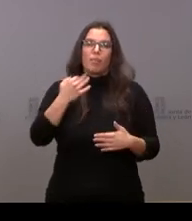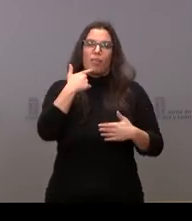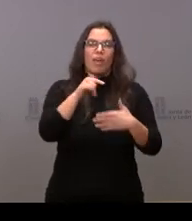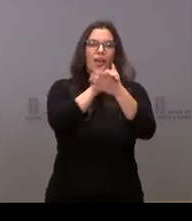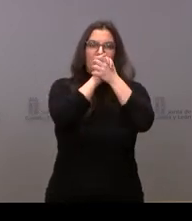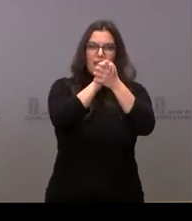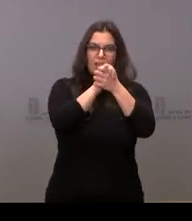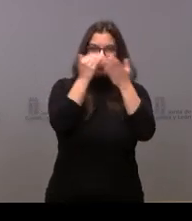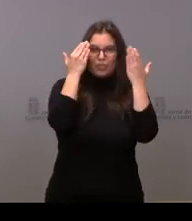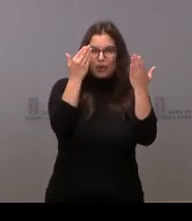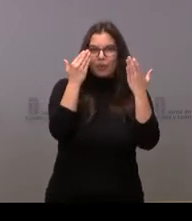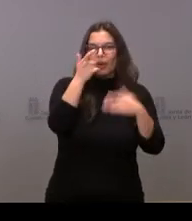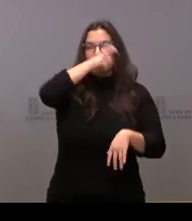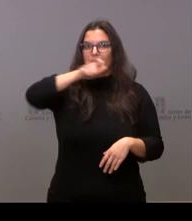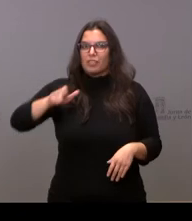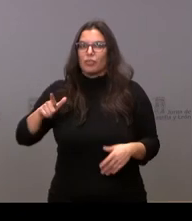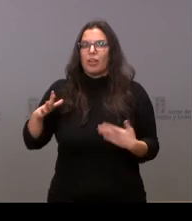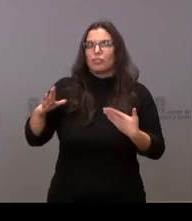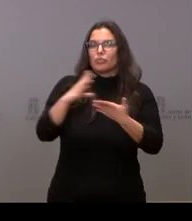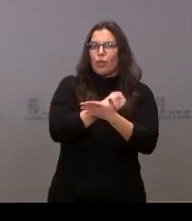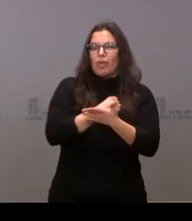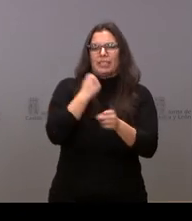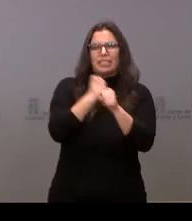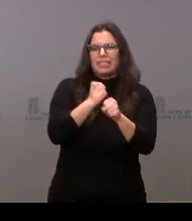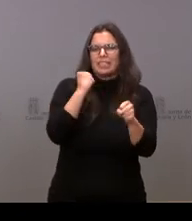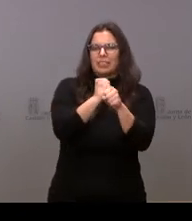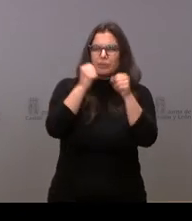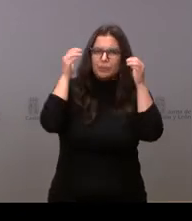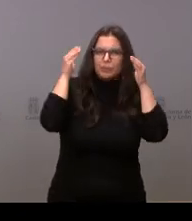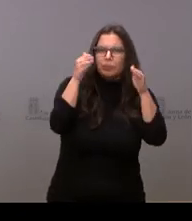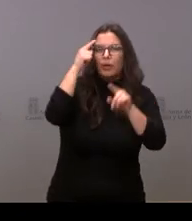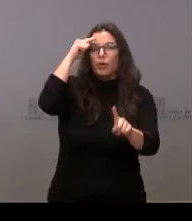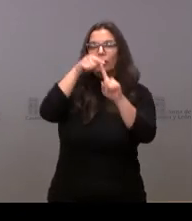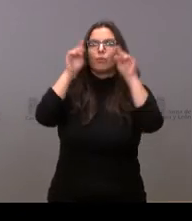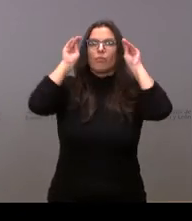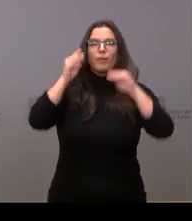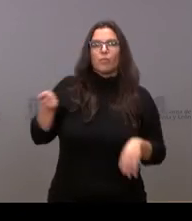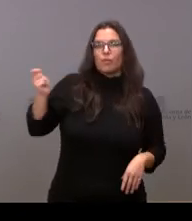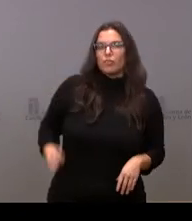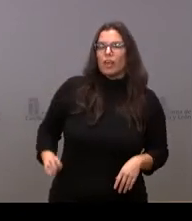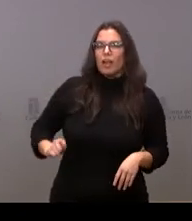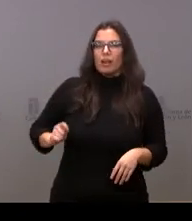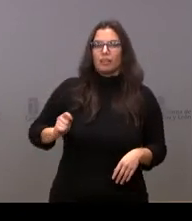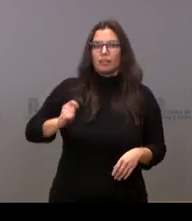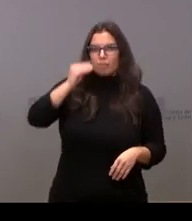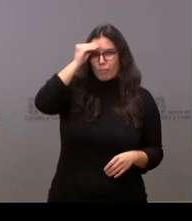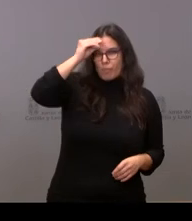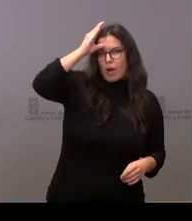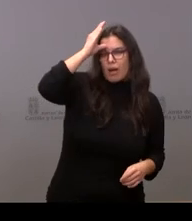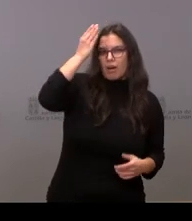a cuantas personas trabajan por una formación profesional cada vez más inteligente,